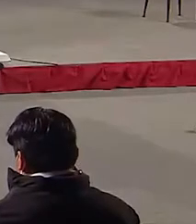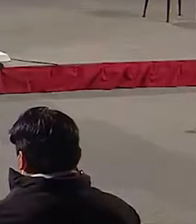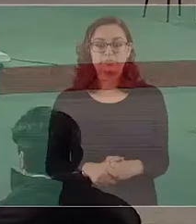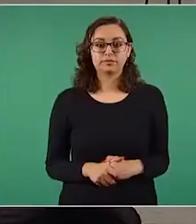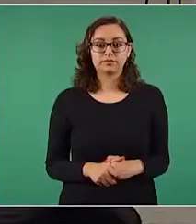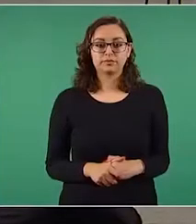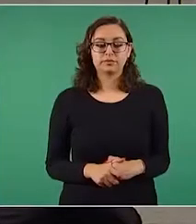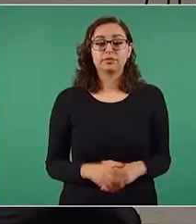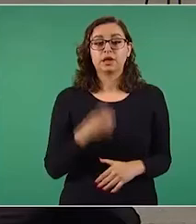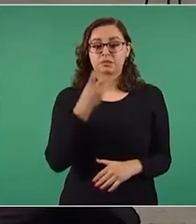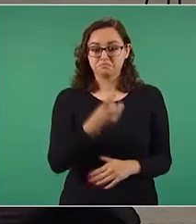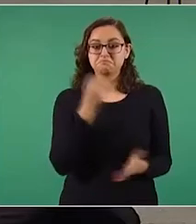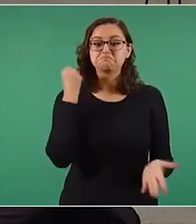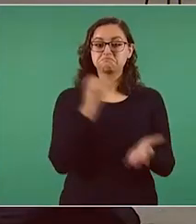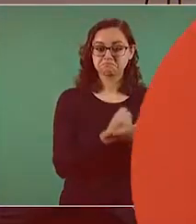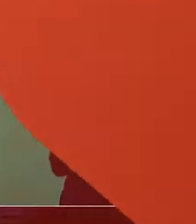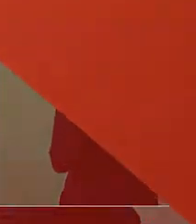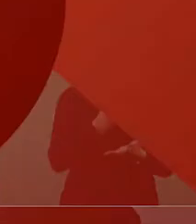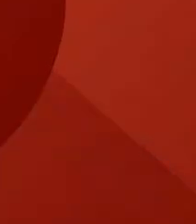hoy, tengan una muy buena mañana.